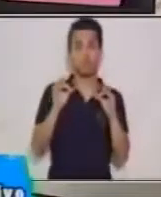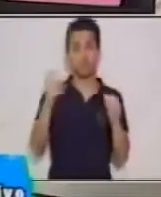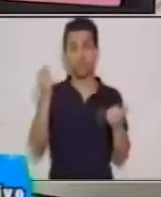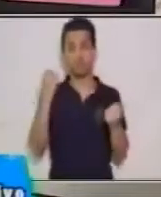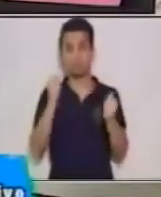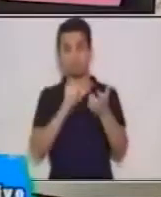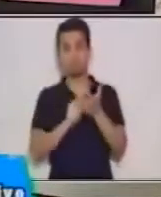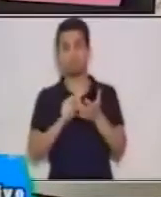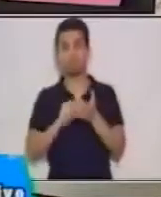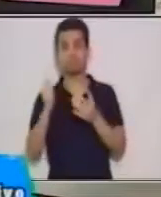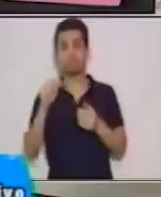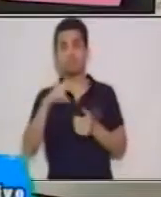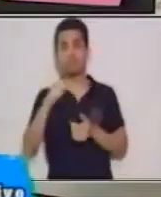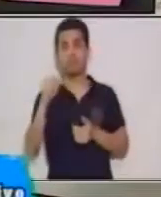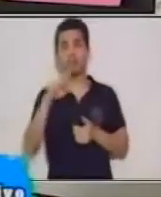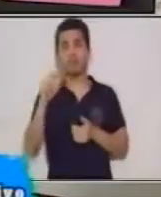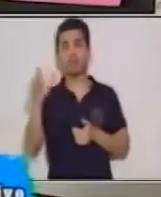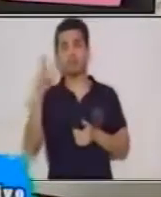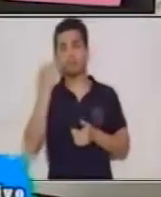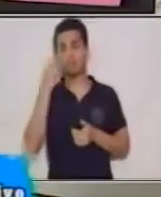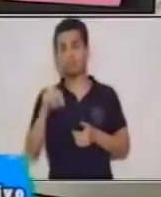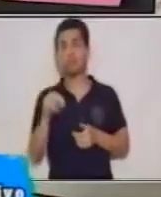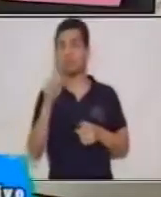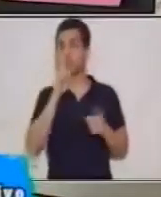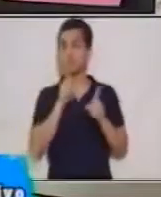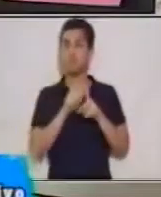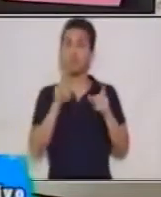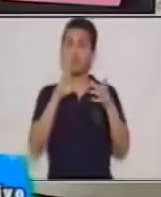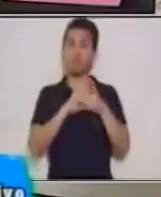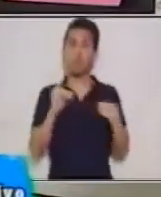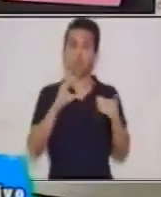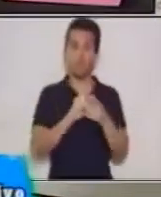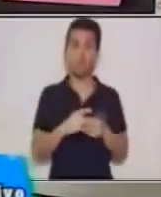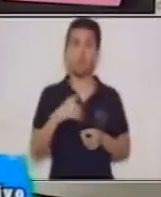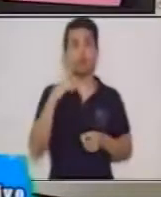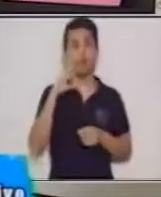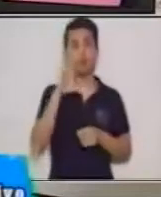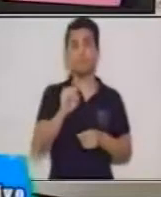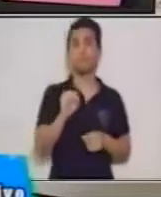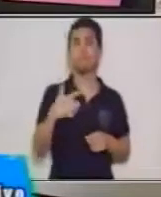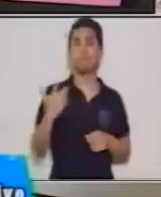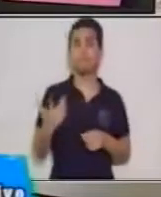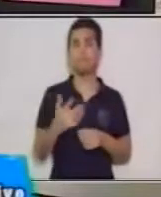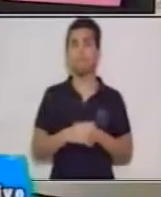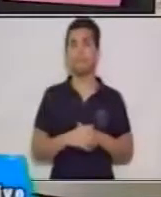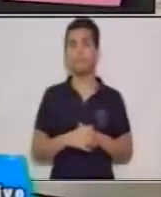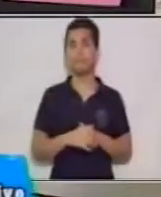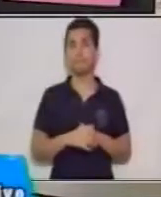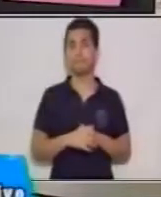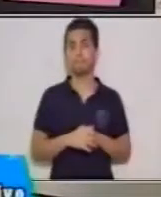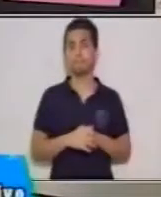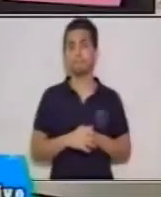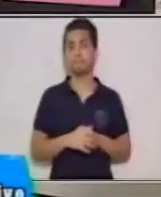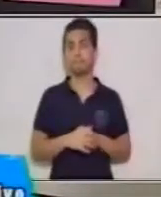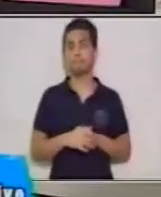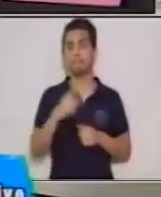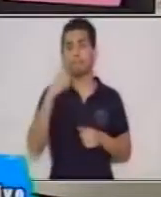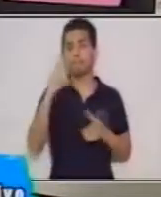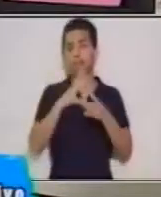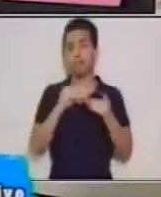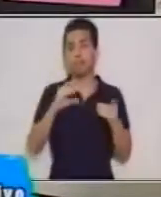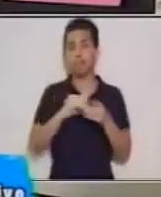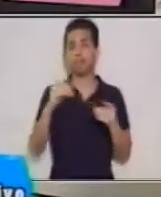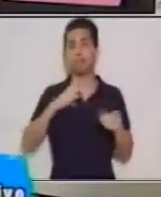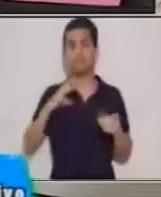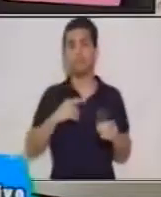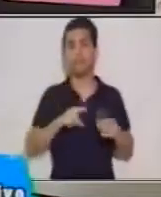narración o de un cuento. Debemos de tener en cuenta también que dentro del cuento van los aspectos inicio,